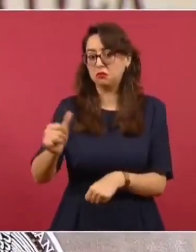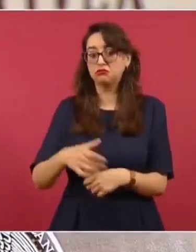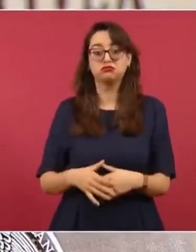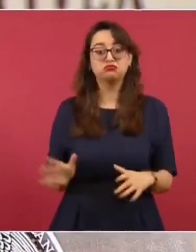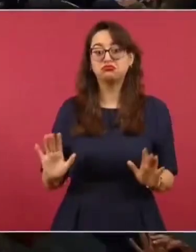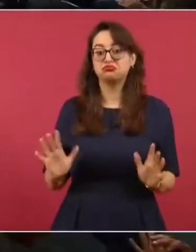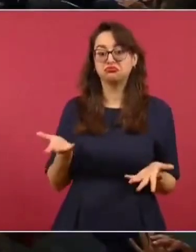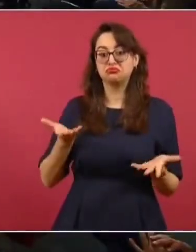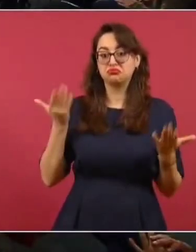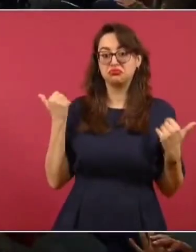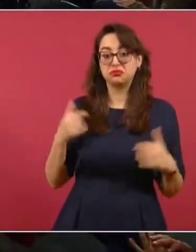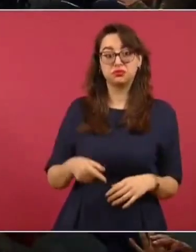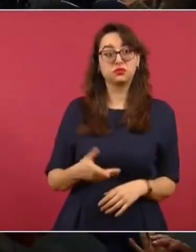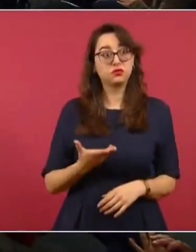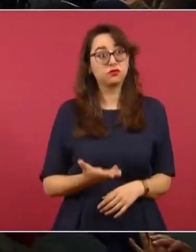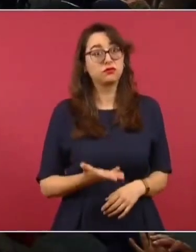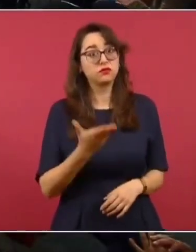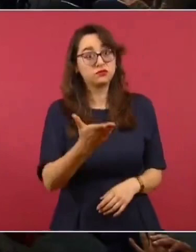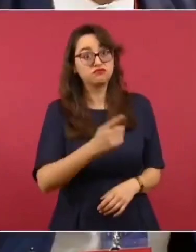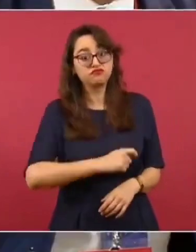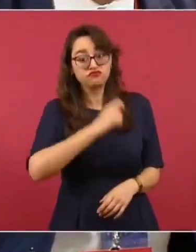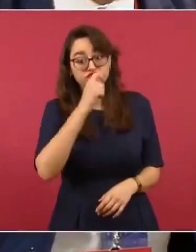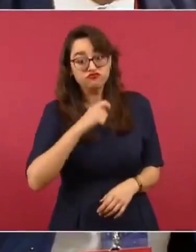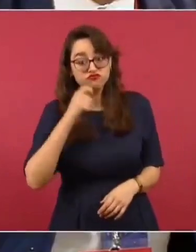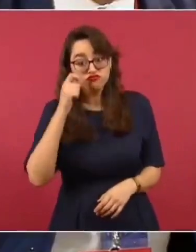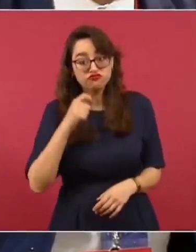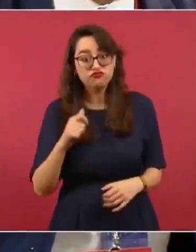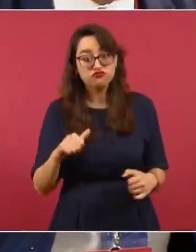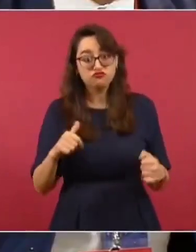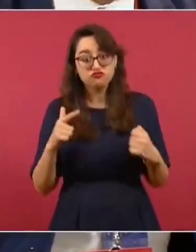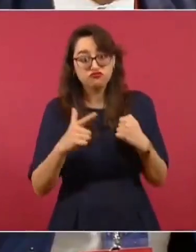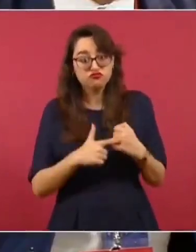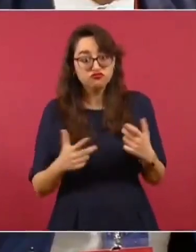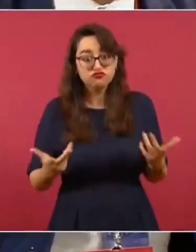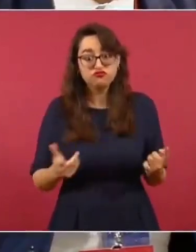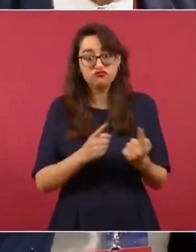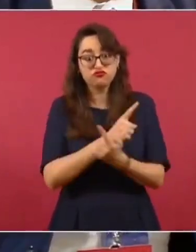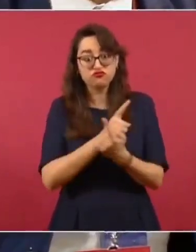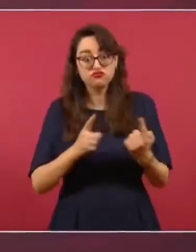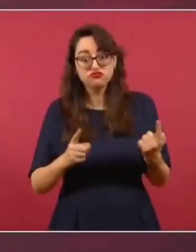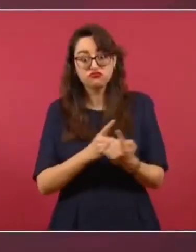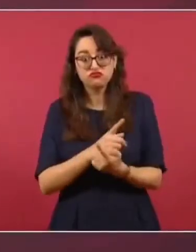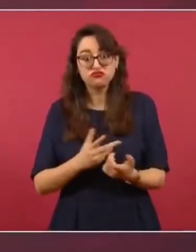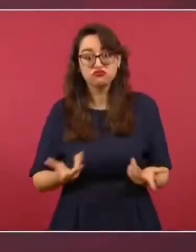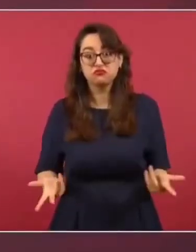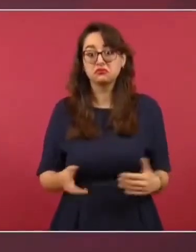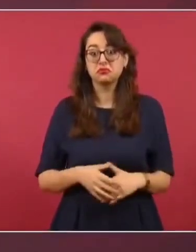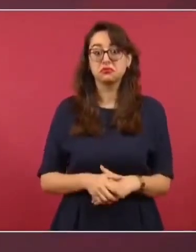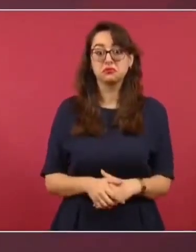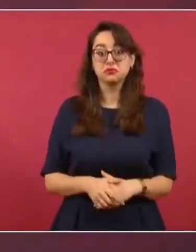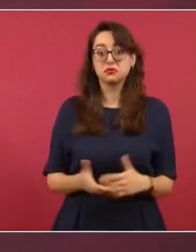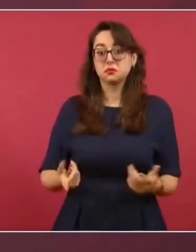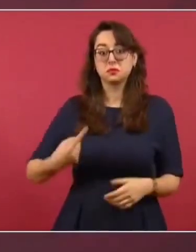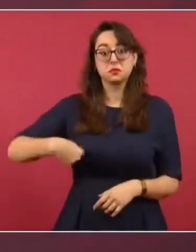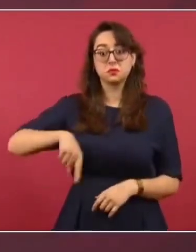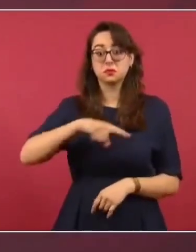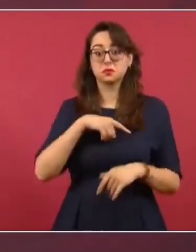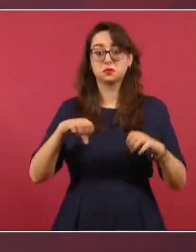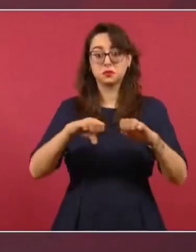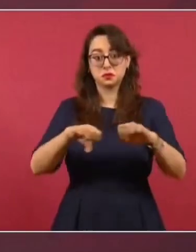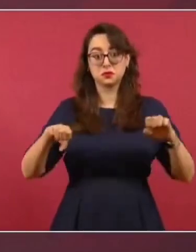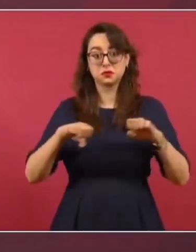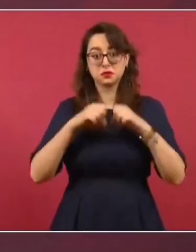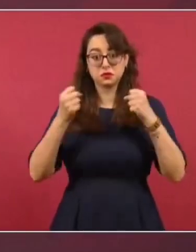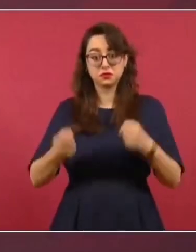alguna prueba? ¿Usted se hizo alguna prueba? ¿Alguien ya se hizo una prueba de los que convivió el presidente? Bueno, quienes integramos el gabinete de